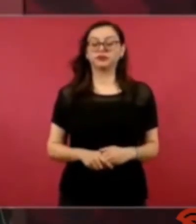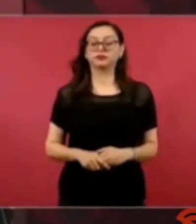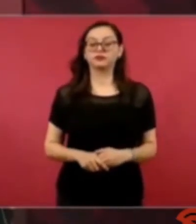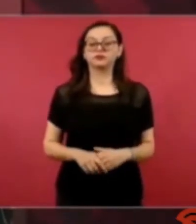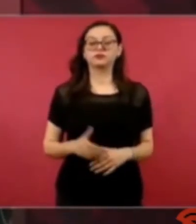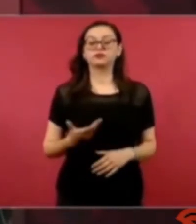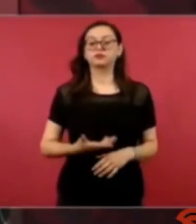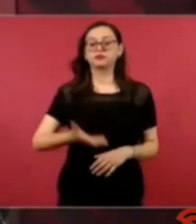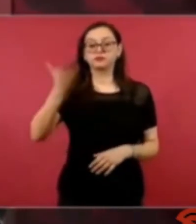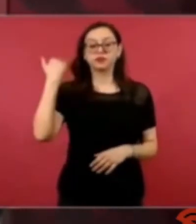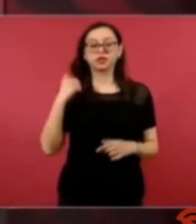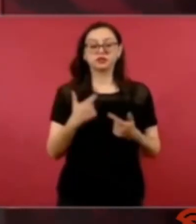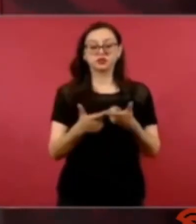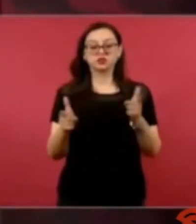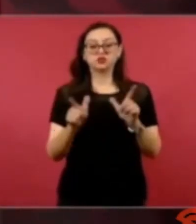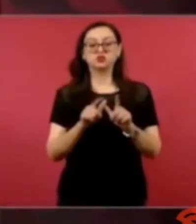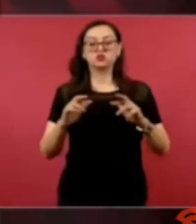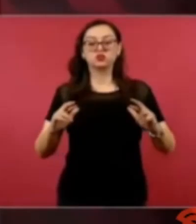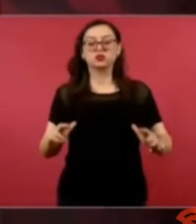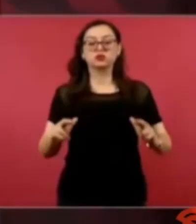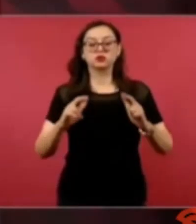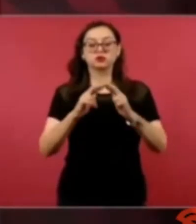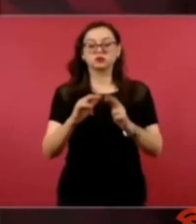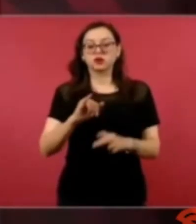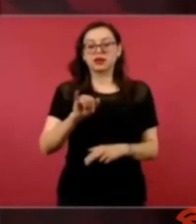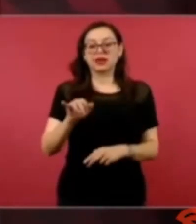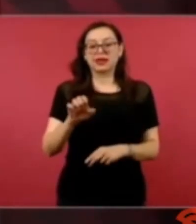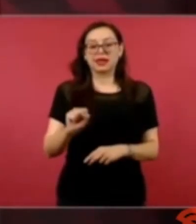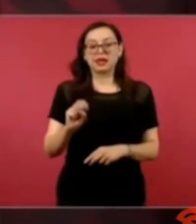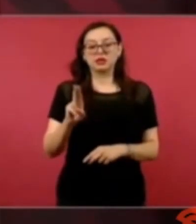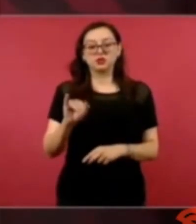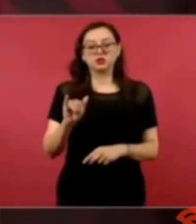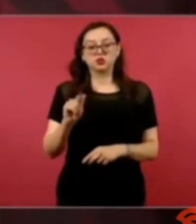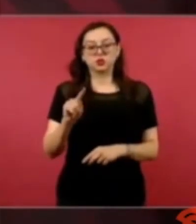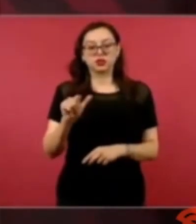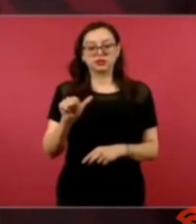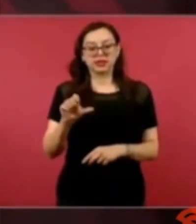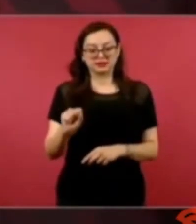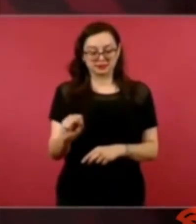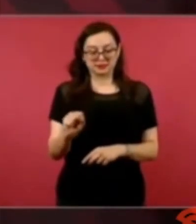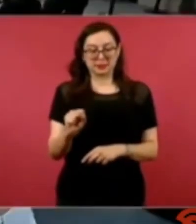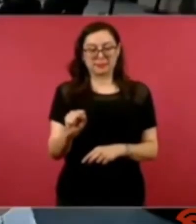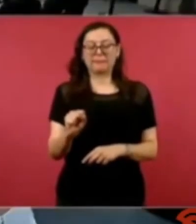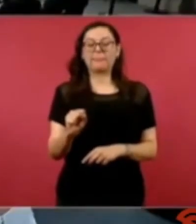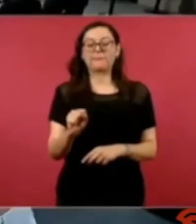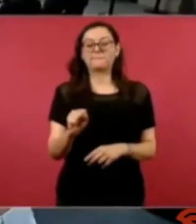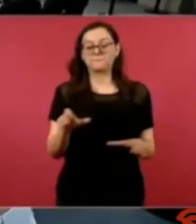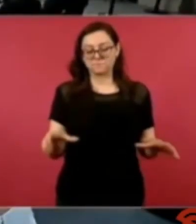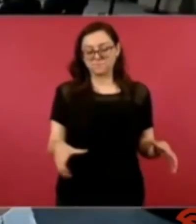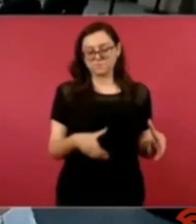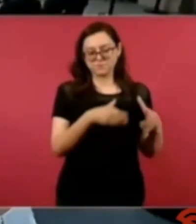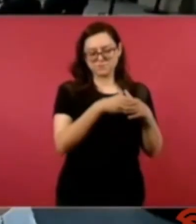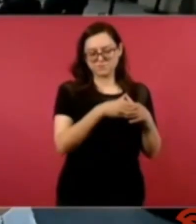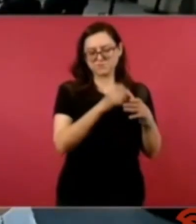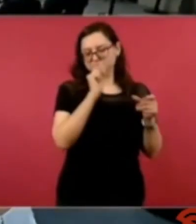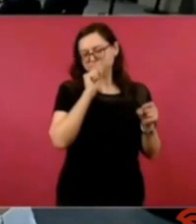tenían estos retiros no sólo los jesuitas sino